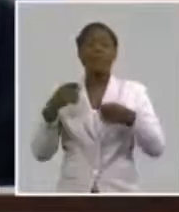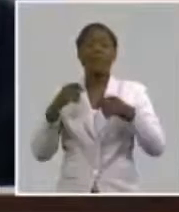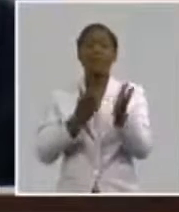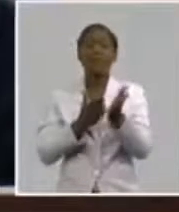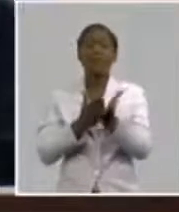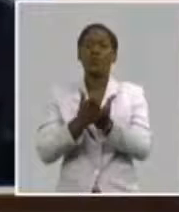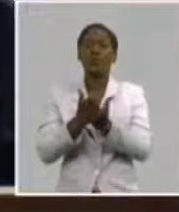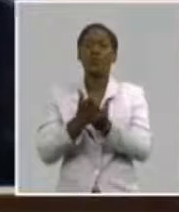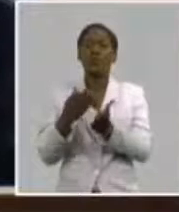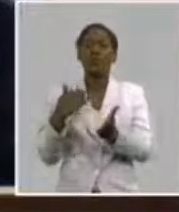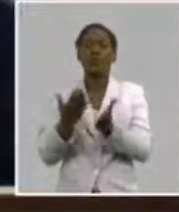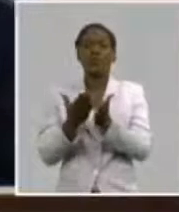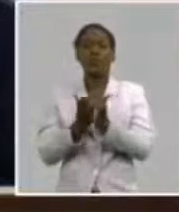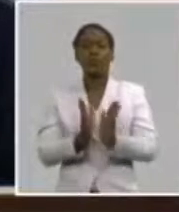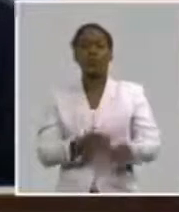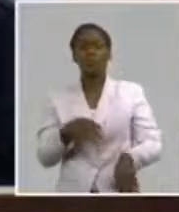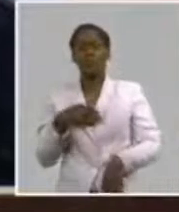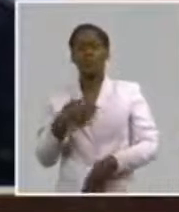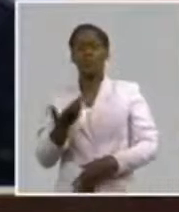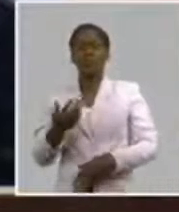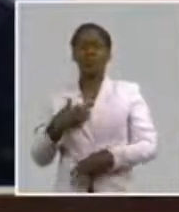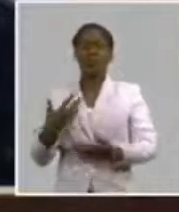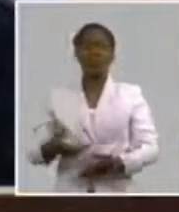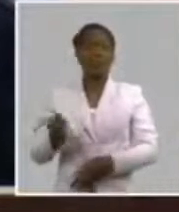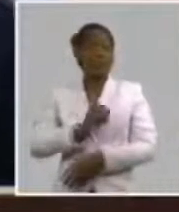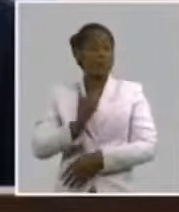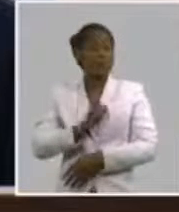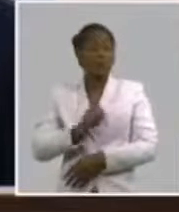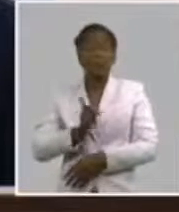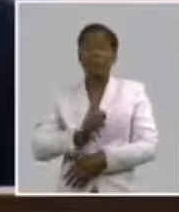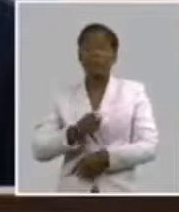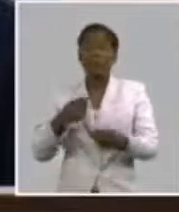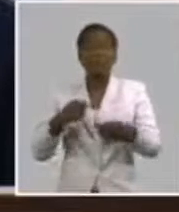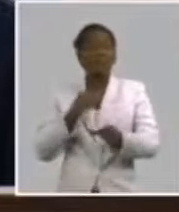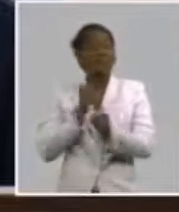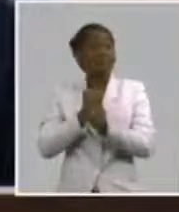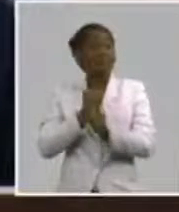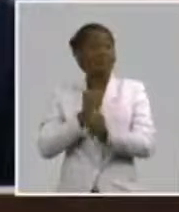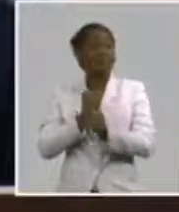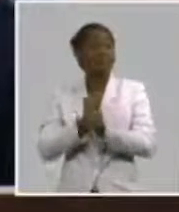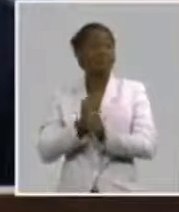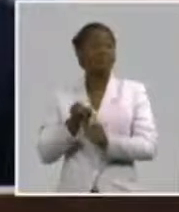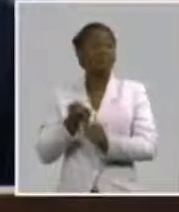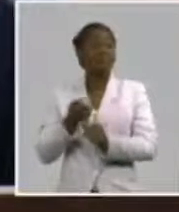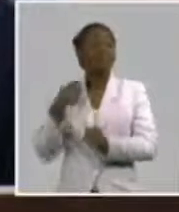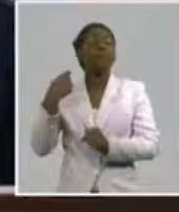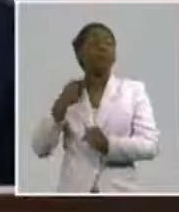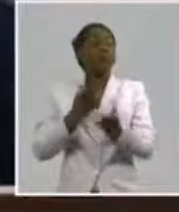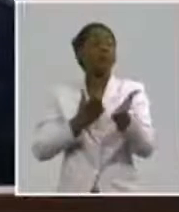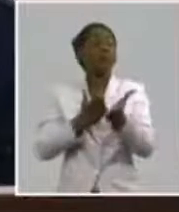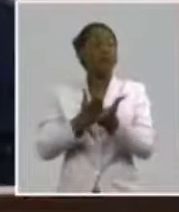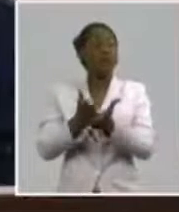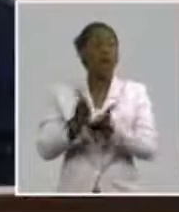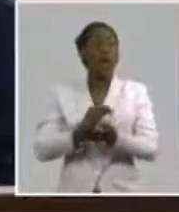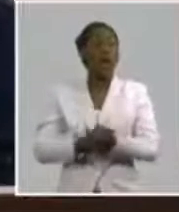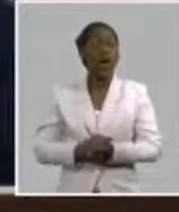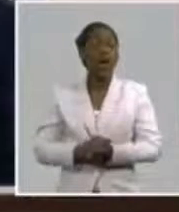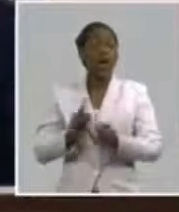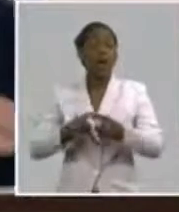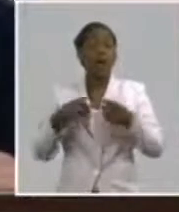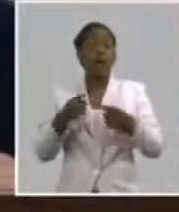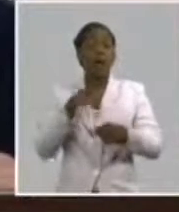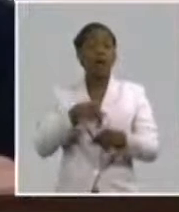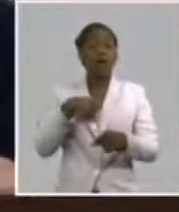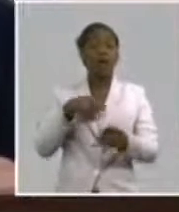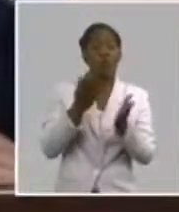tener disposición para aprender. Y el conocimiento que te sirvió en un momento, después se vuelve obsoleto en otro momento, o hay que